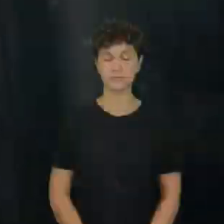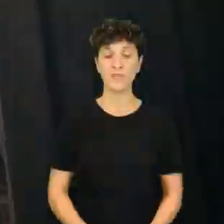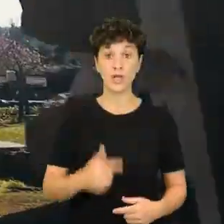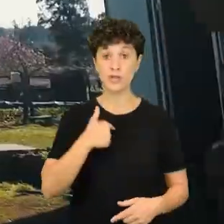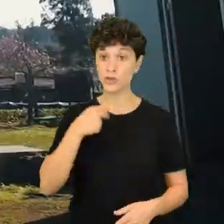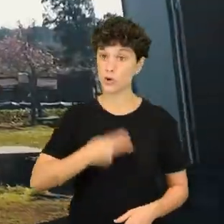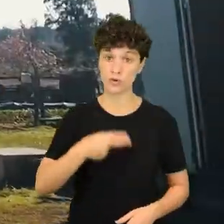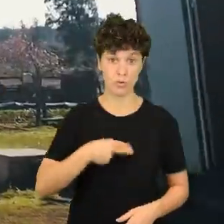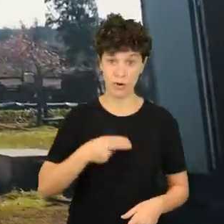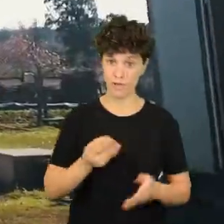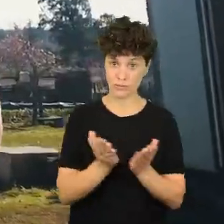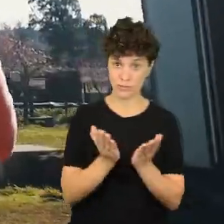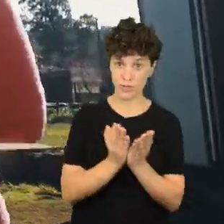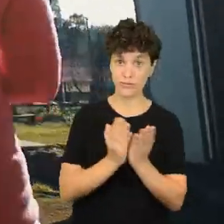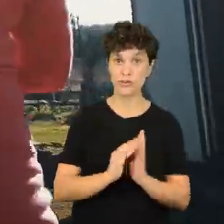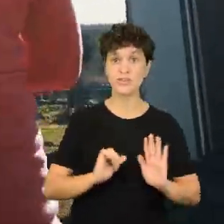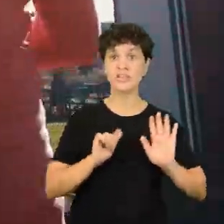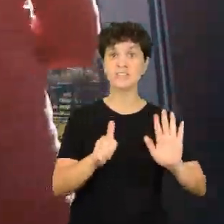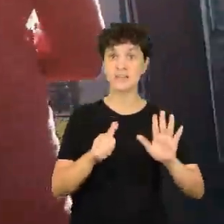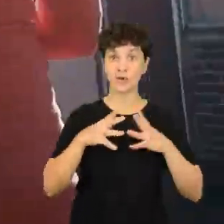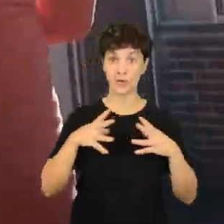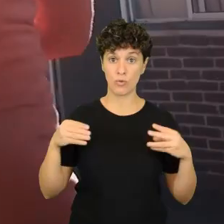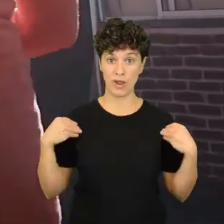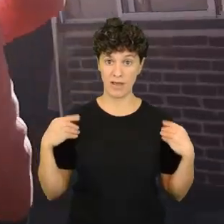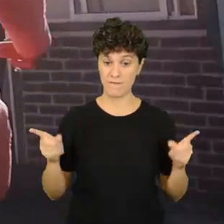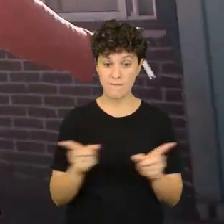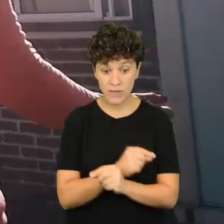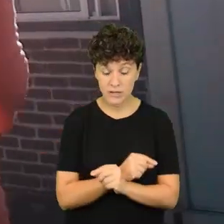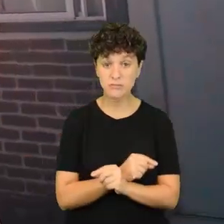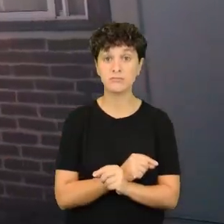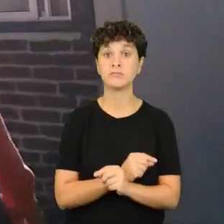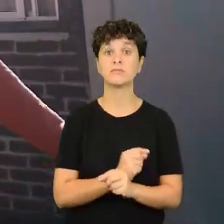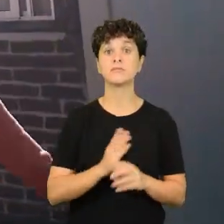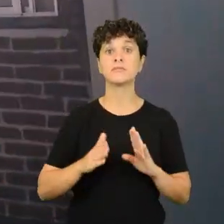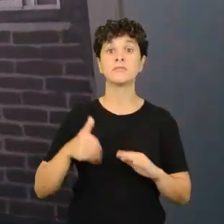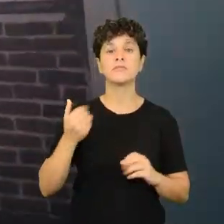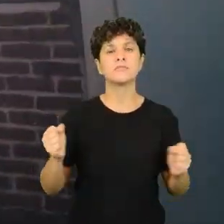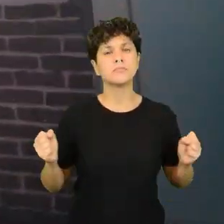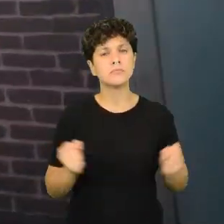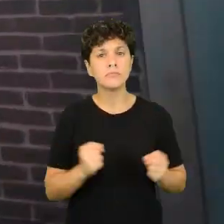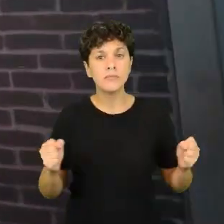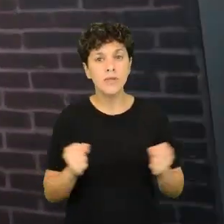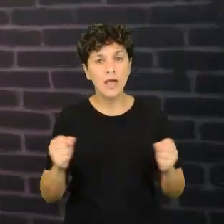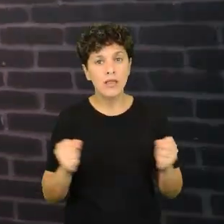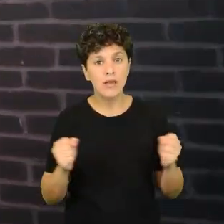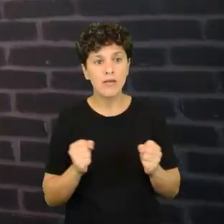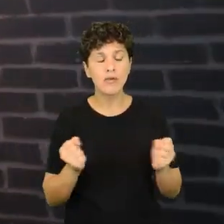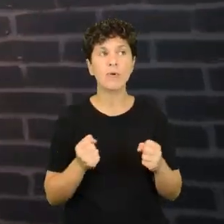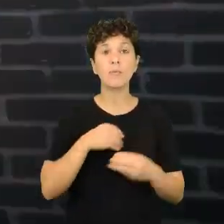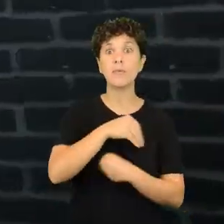En sí yo nunca había estudiado, solo sexto de la escuela y tenía un poco de miedo porque